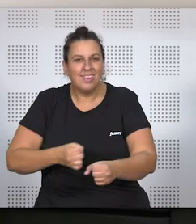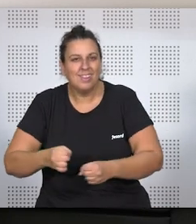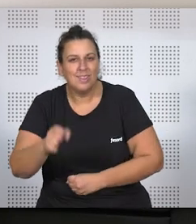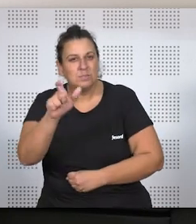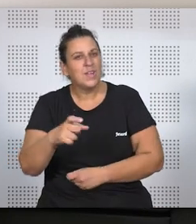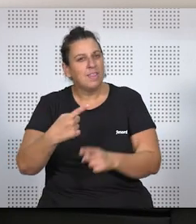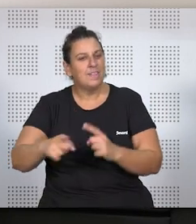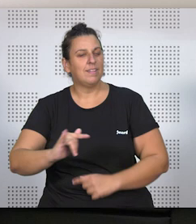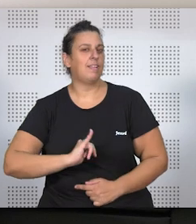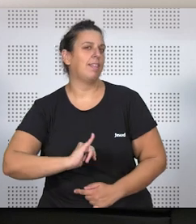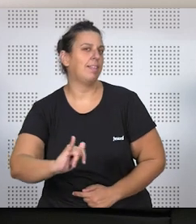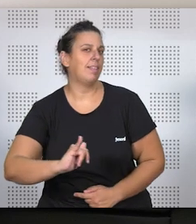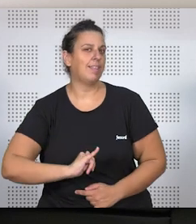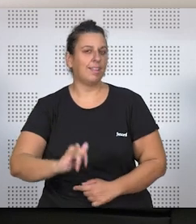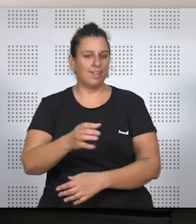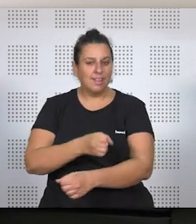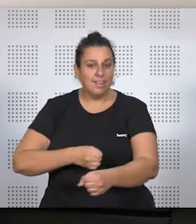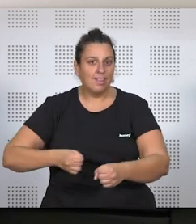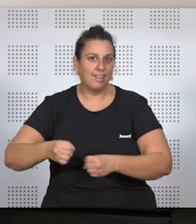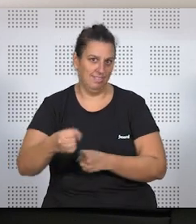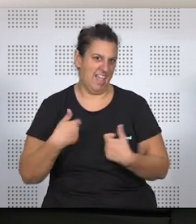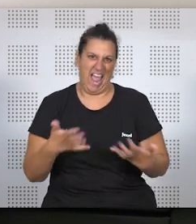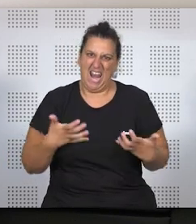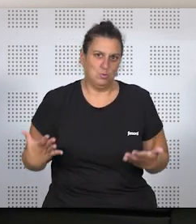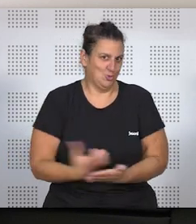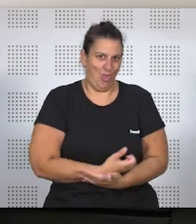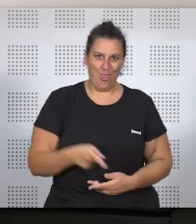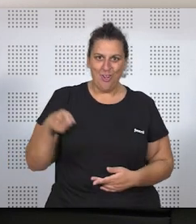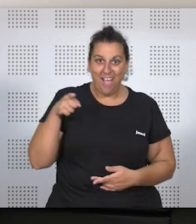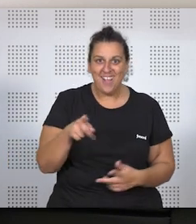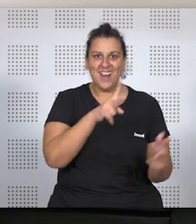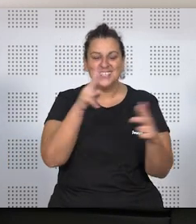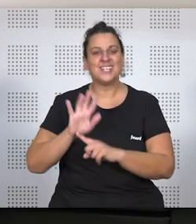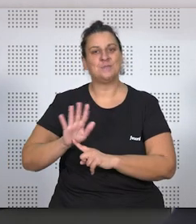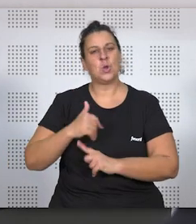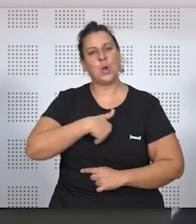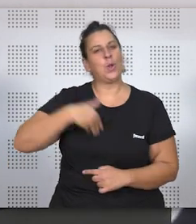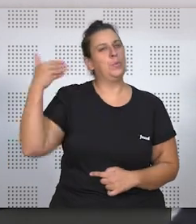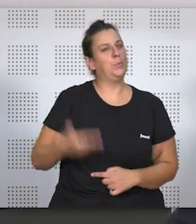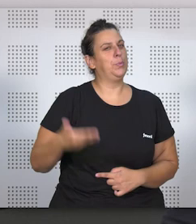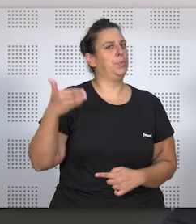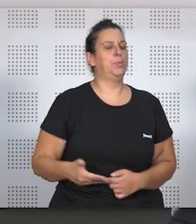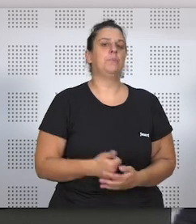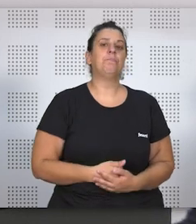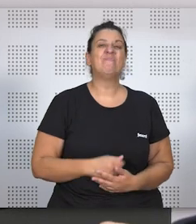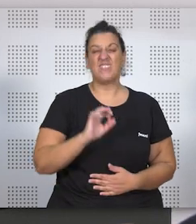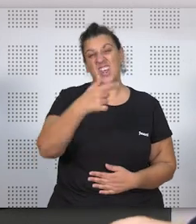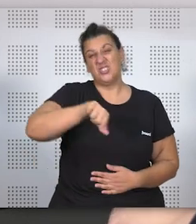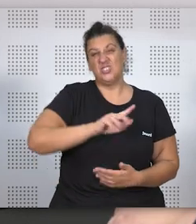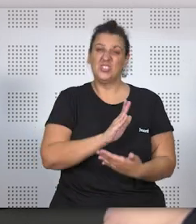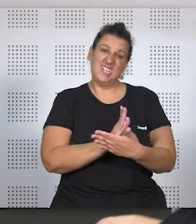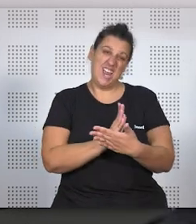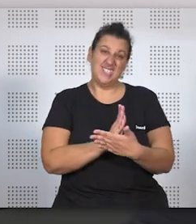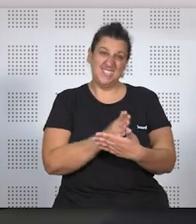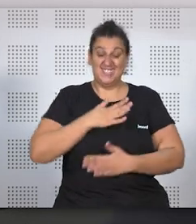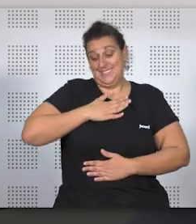el diferente, con aquel que tú no eres, lo hemos ganado todo, y yo creo que ahora la ficción tiene un papel fundamental. Y luego, nosotros en clase, claro,